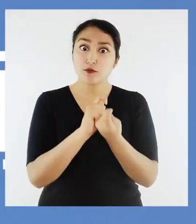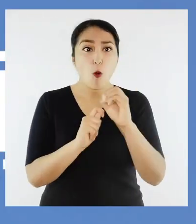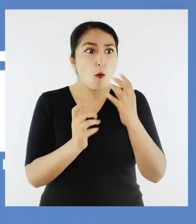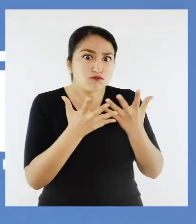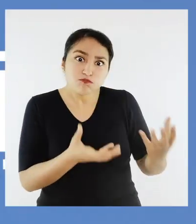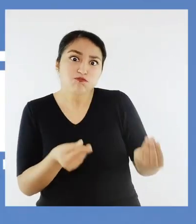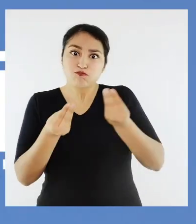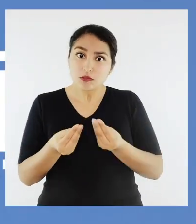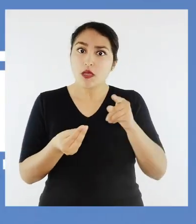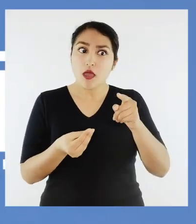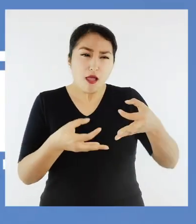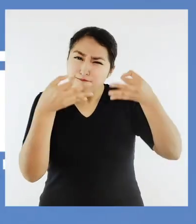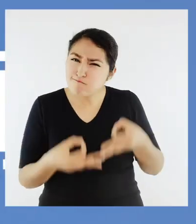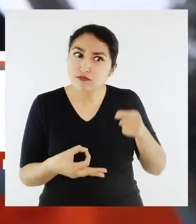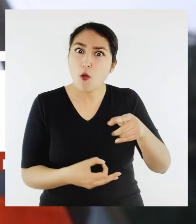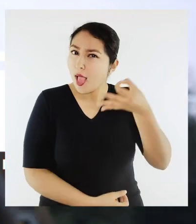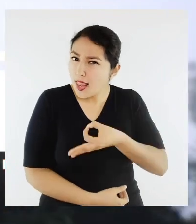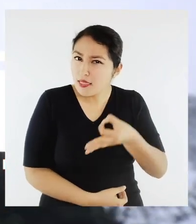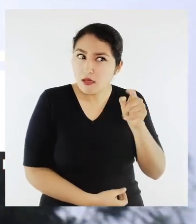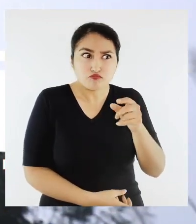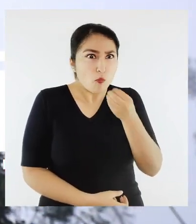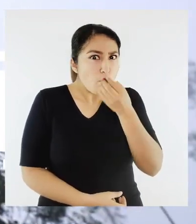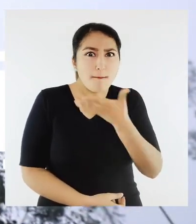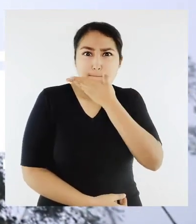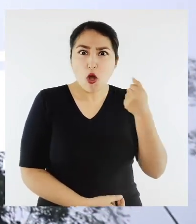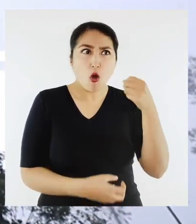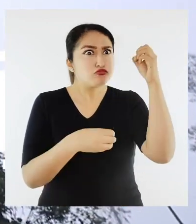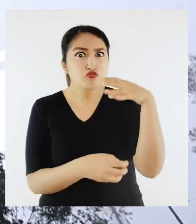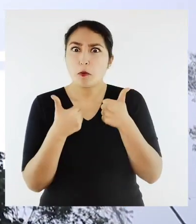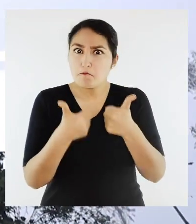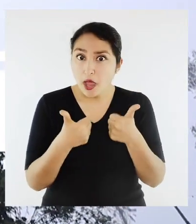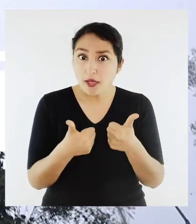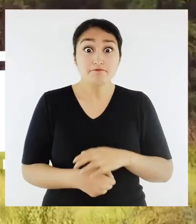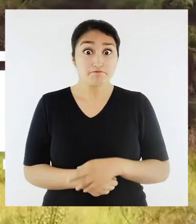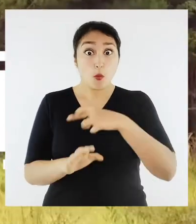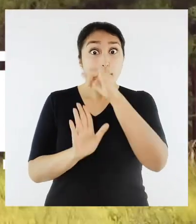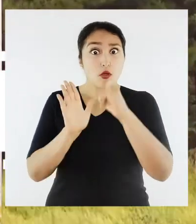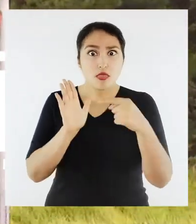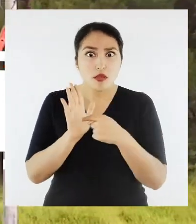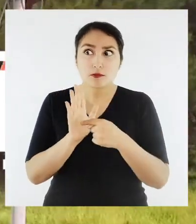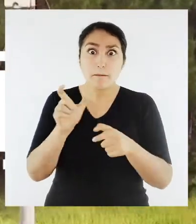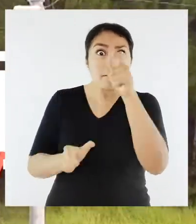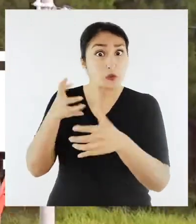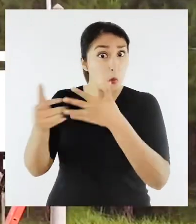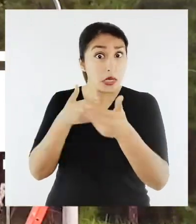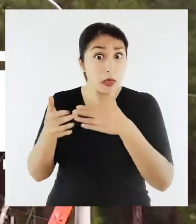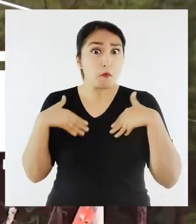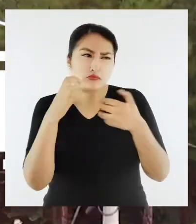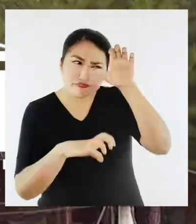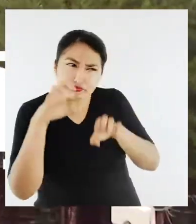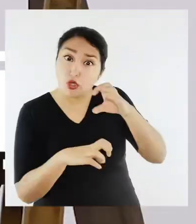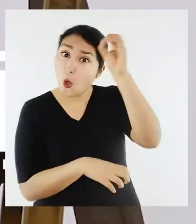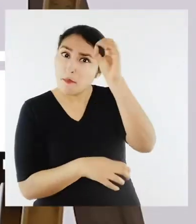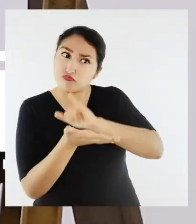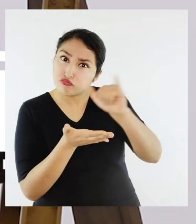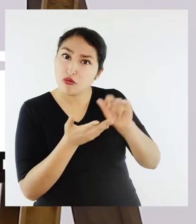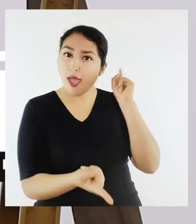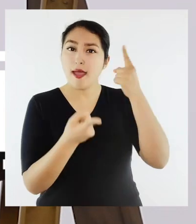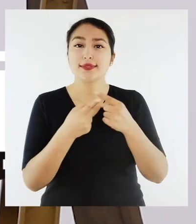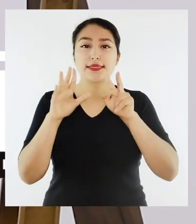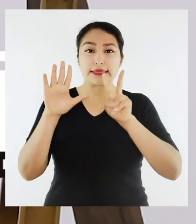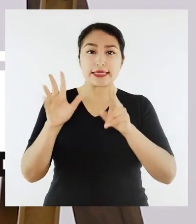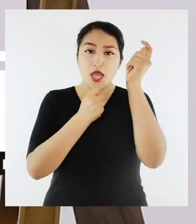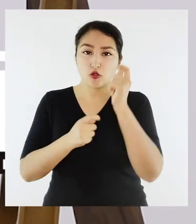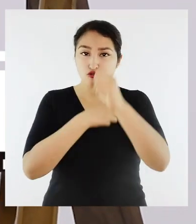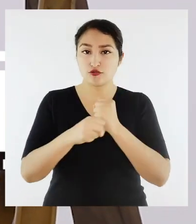adquirir equipos con altos estándares de calidad y eficiencia energética. Los proyectos pueden ser revisados por el público en general y enviar